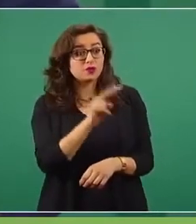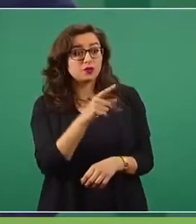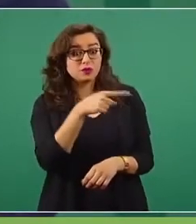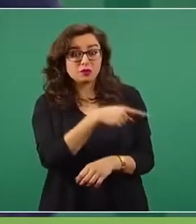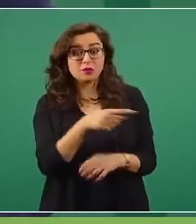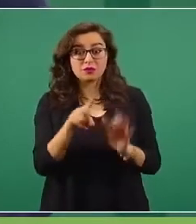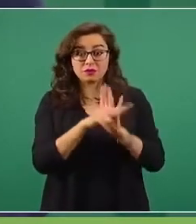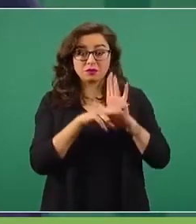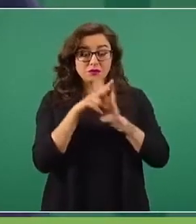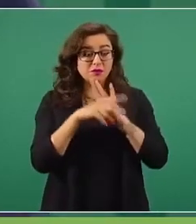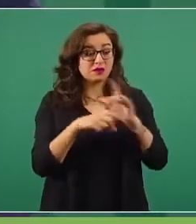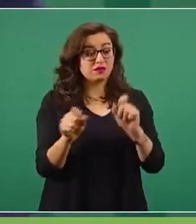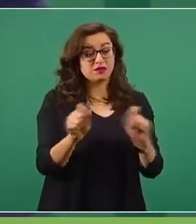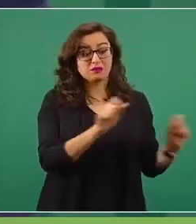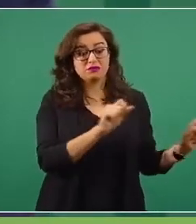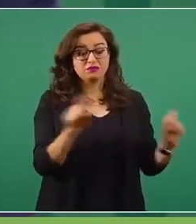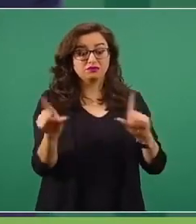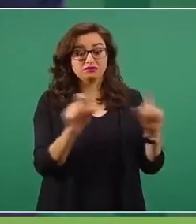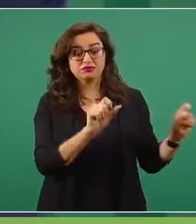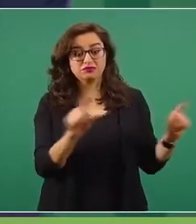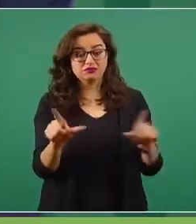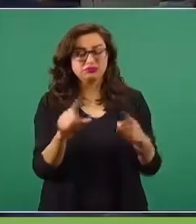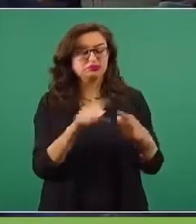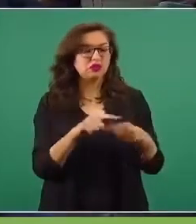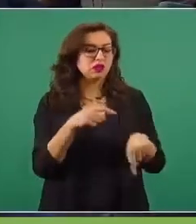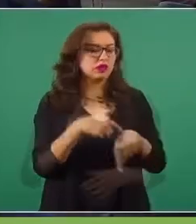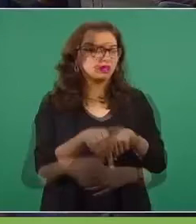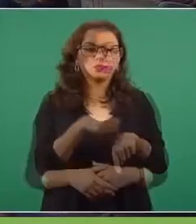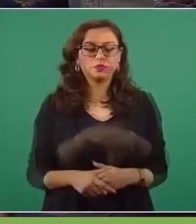como Televisa.